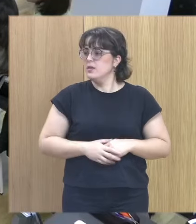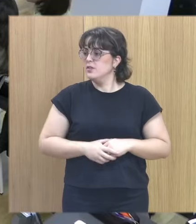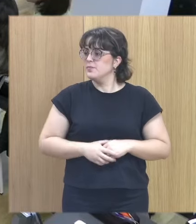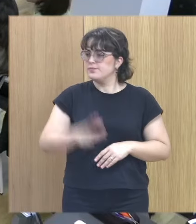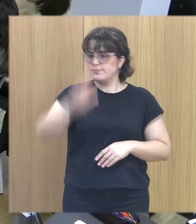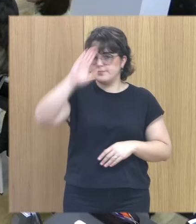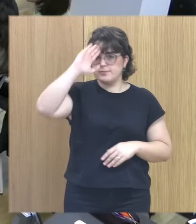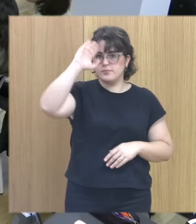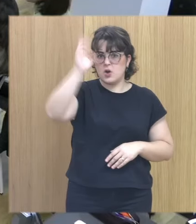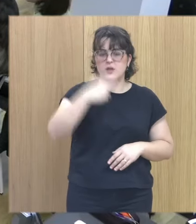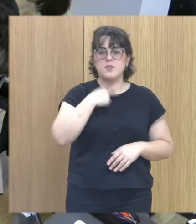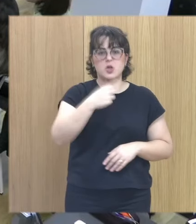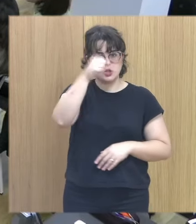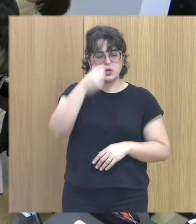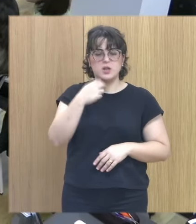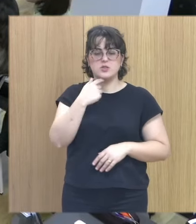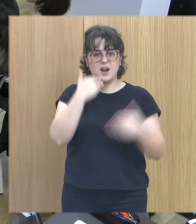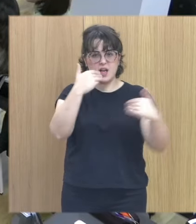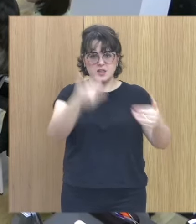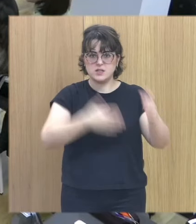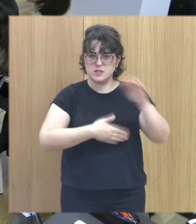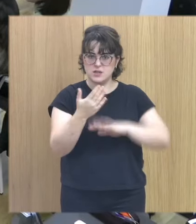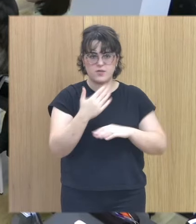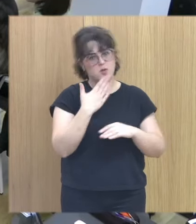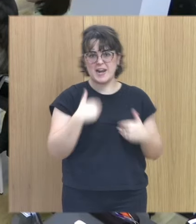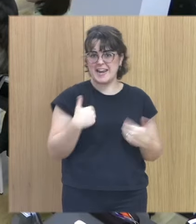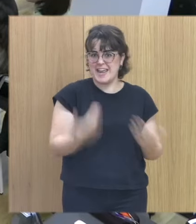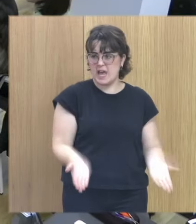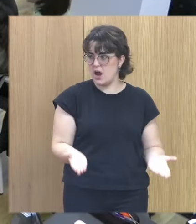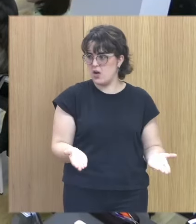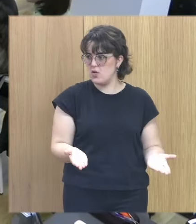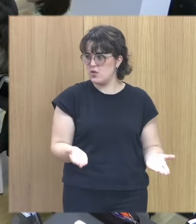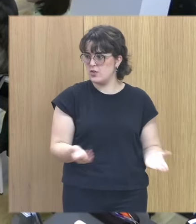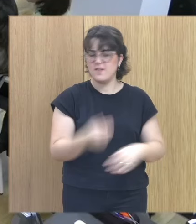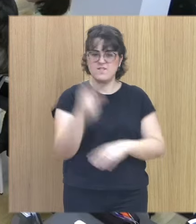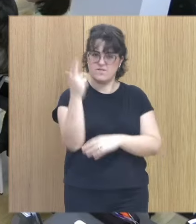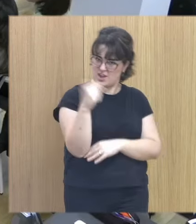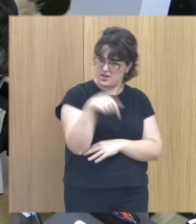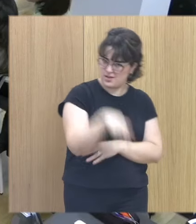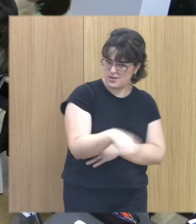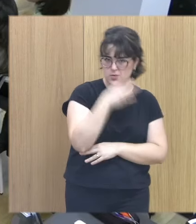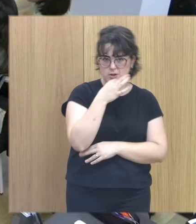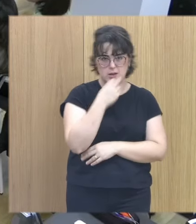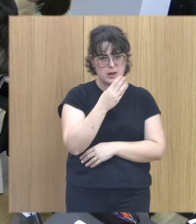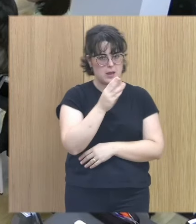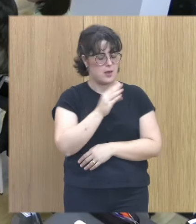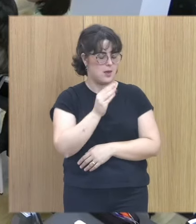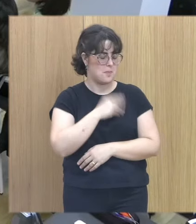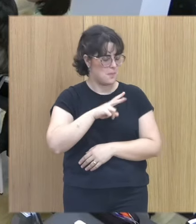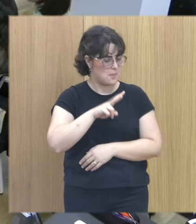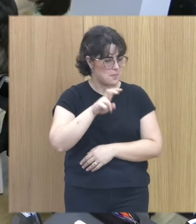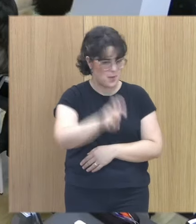y lo primero quiero darte las gracias para mí un regalo invertir en viernes aquí creo que me ha dado la pena y